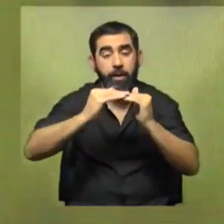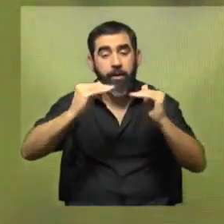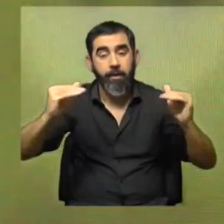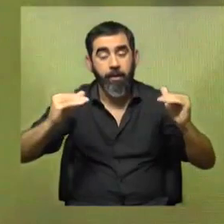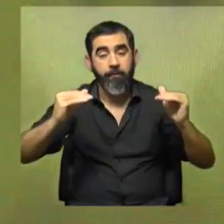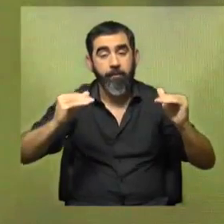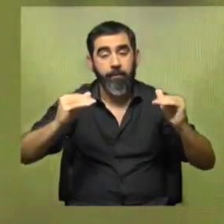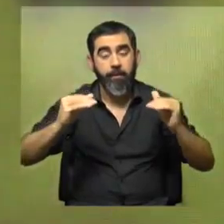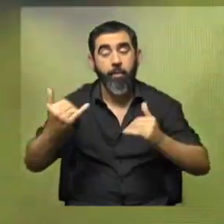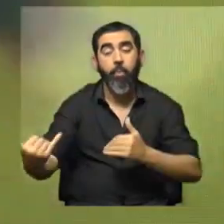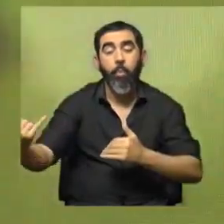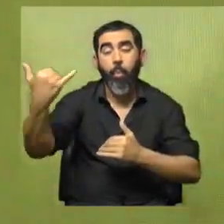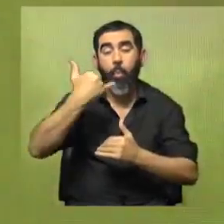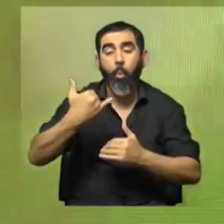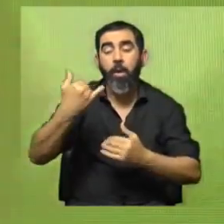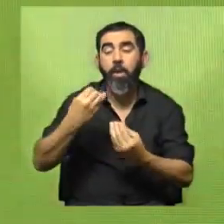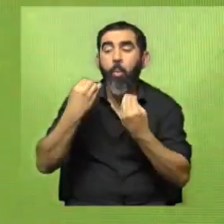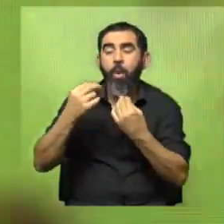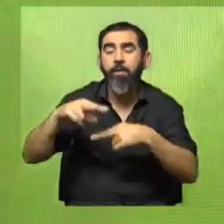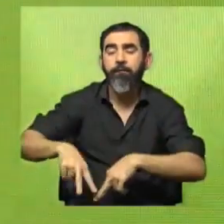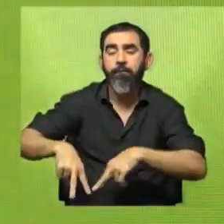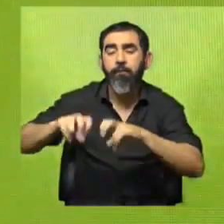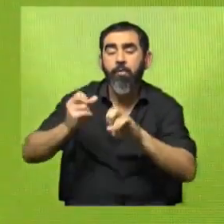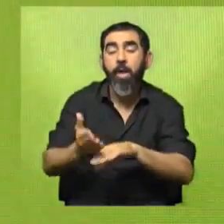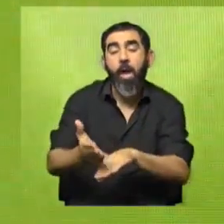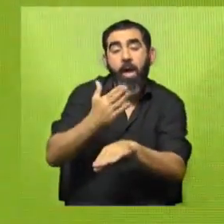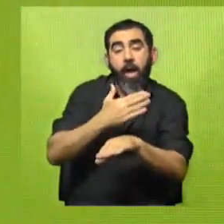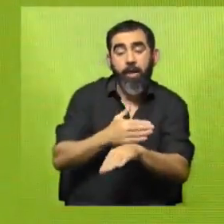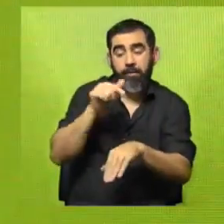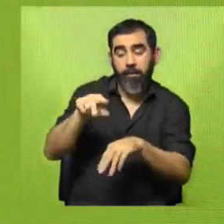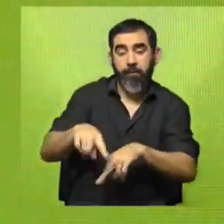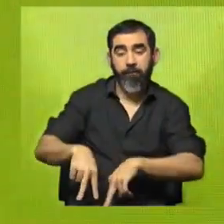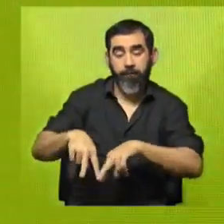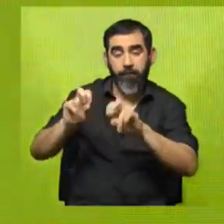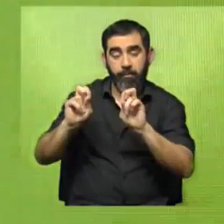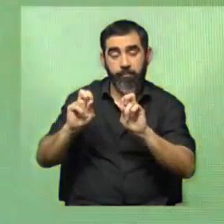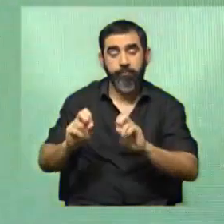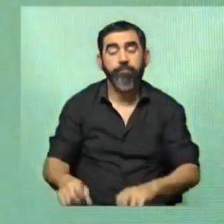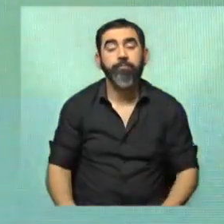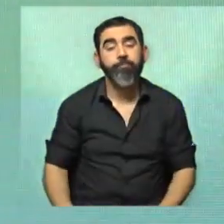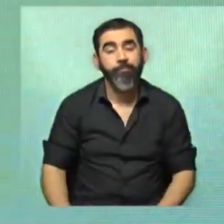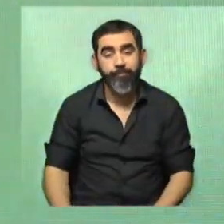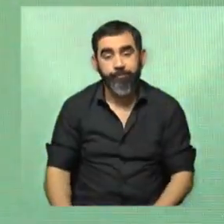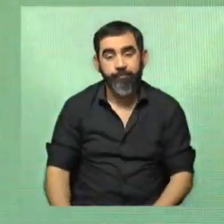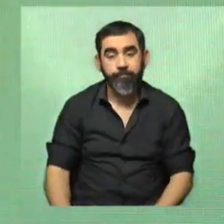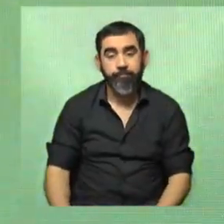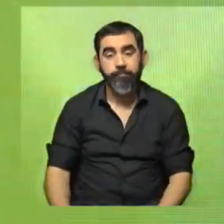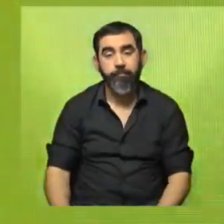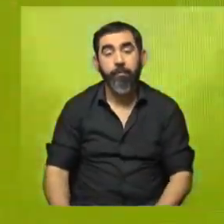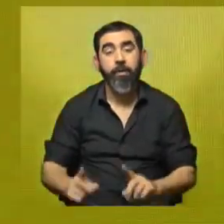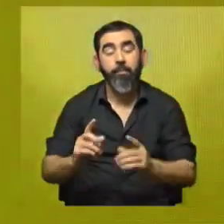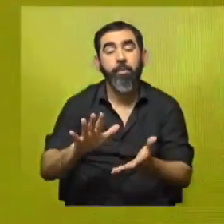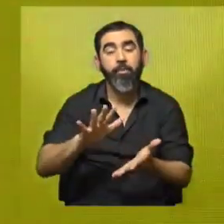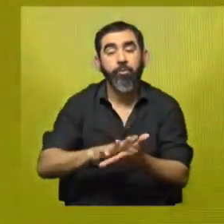que ya nos cuenta cuáles fueron todos estos estudios previos a esta investigación que vienen llevando adelante. Y también nos habla de lo que son los